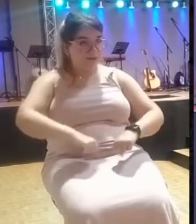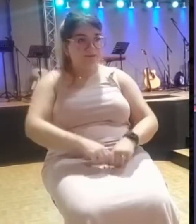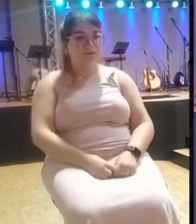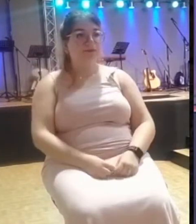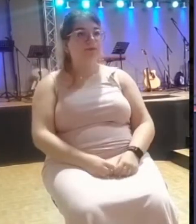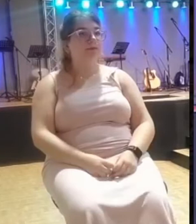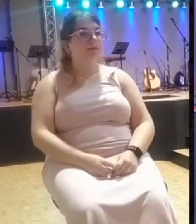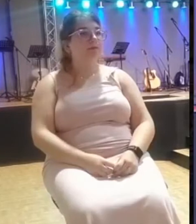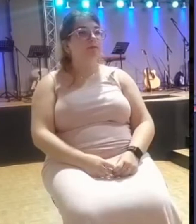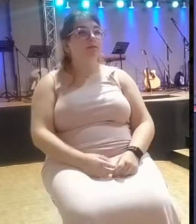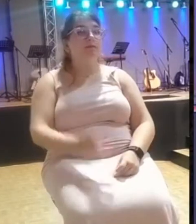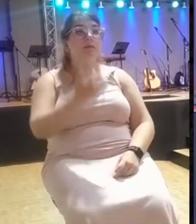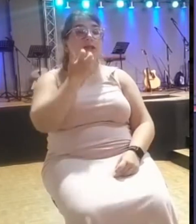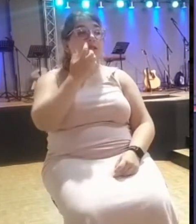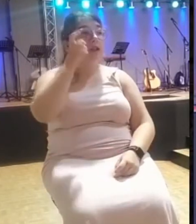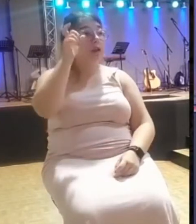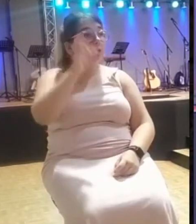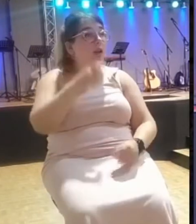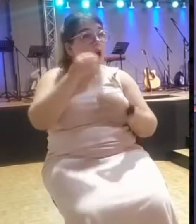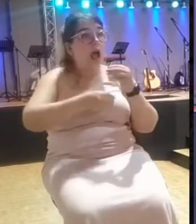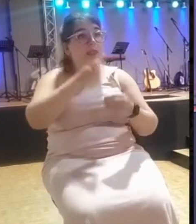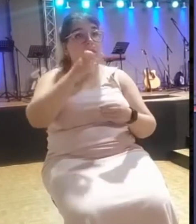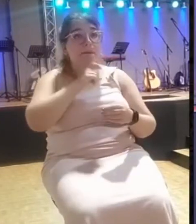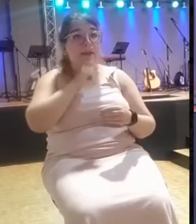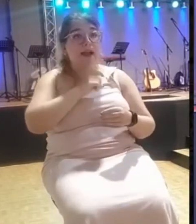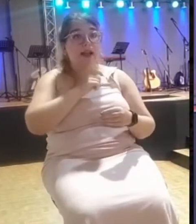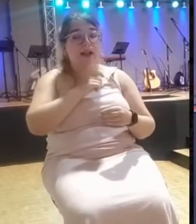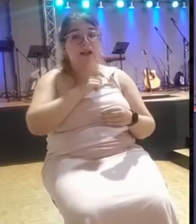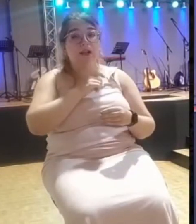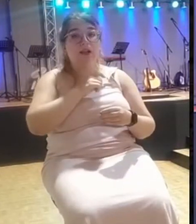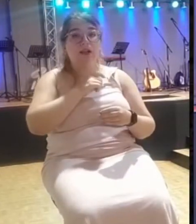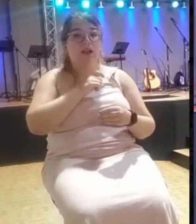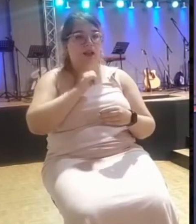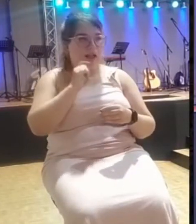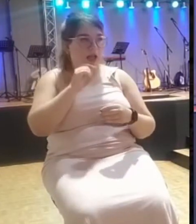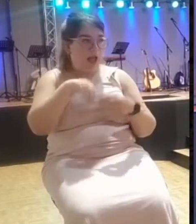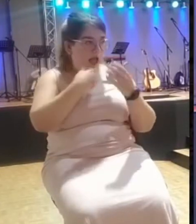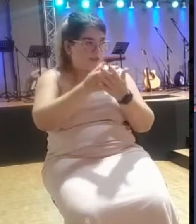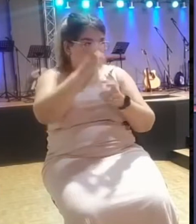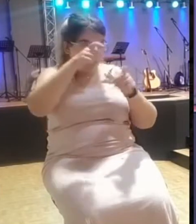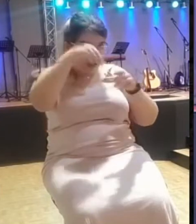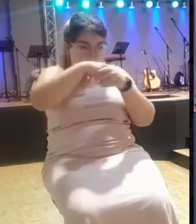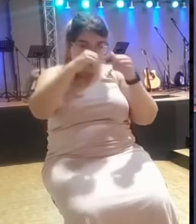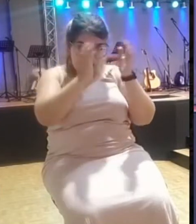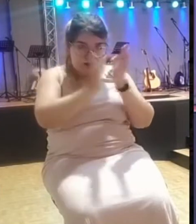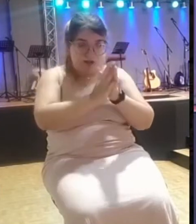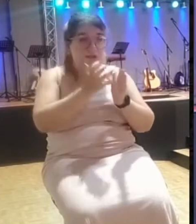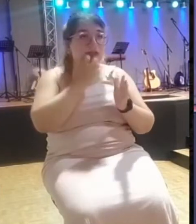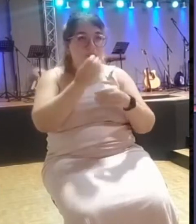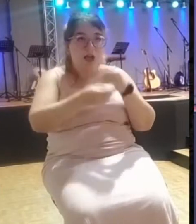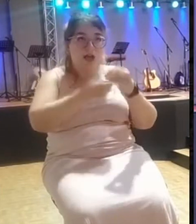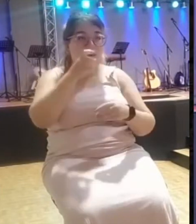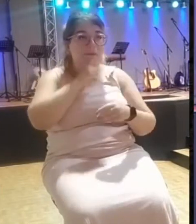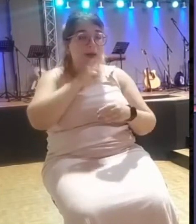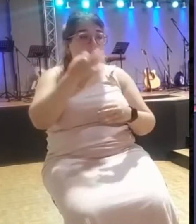Y que cuando alguien hace mal, aunque sea su propio pueblo, y aún cuando seamos la iglesia de Cristo, pues bueno, si alguno ha andado mal, tenemos que